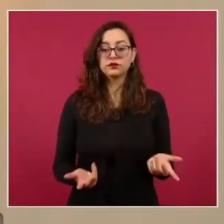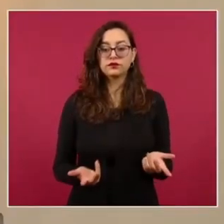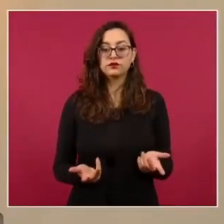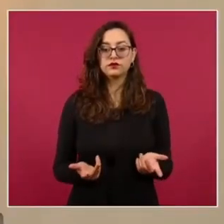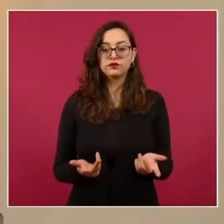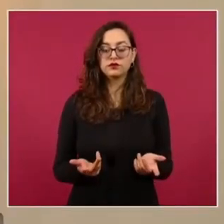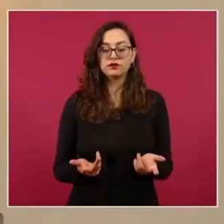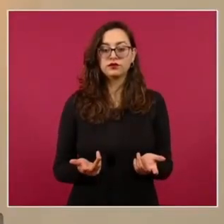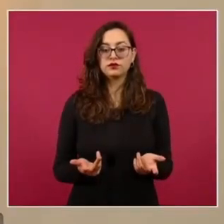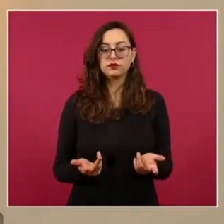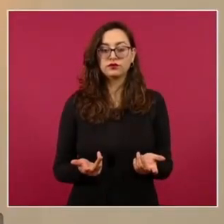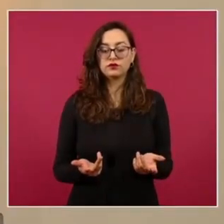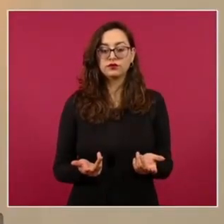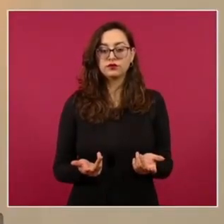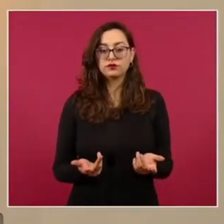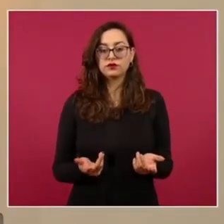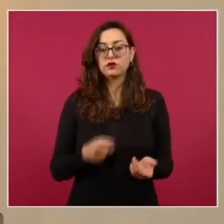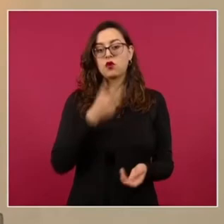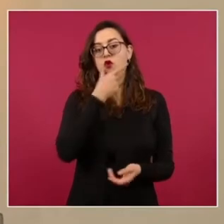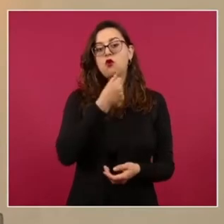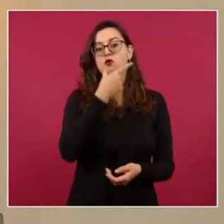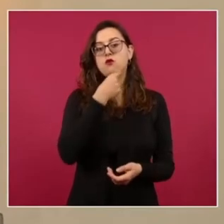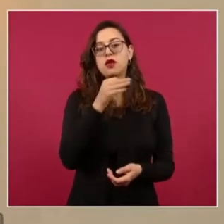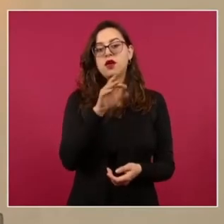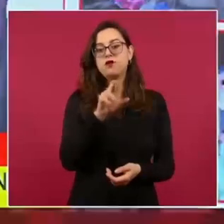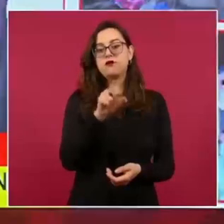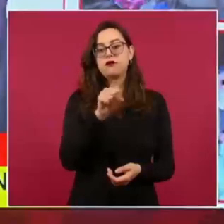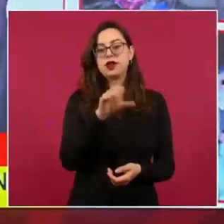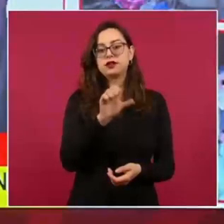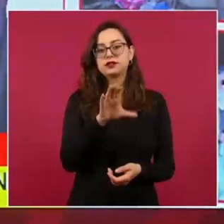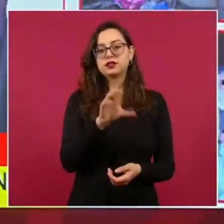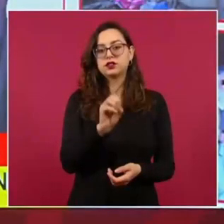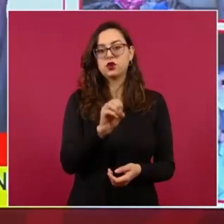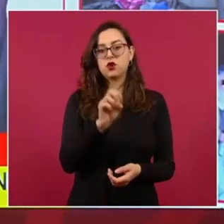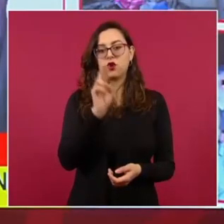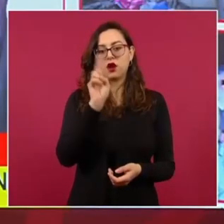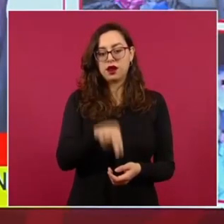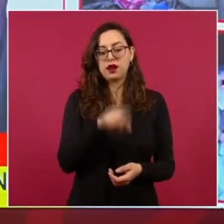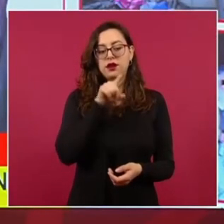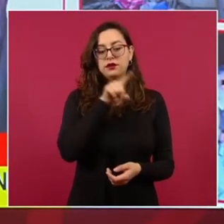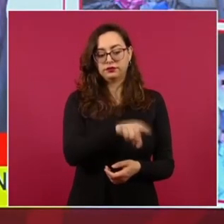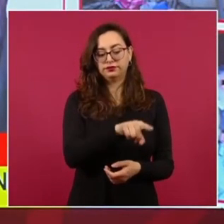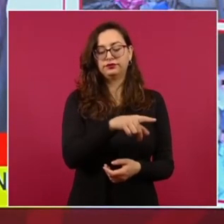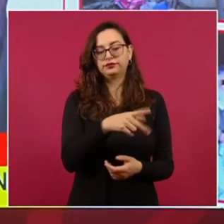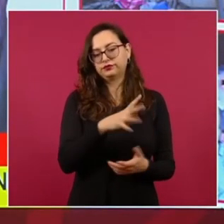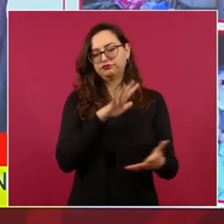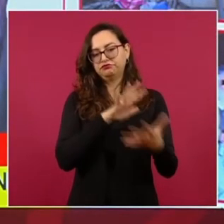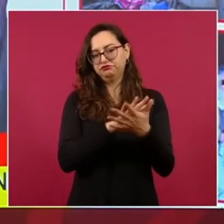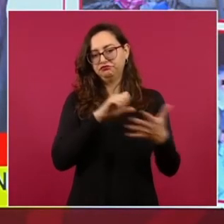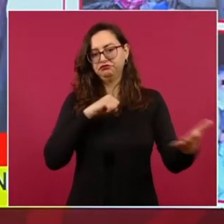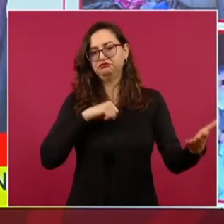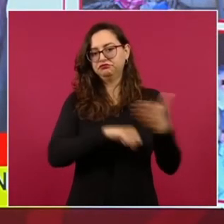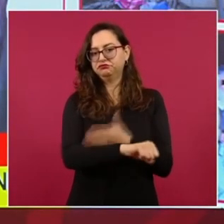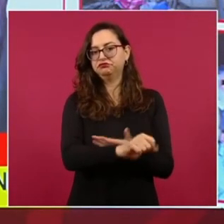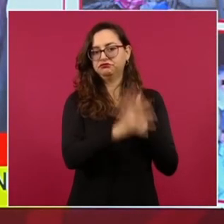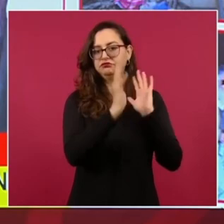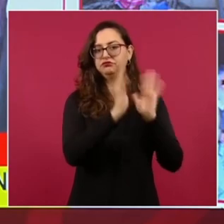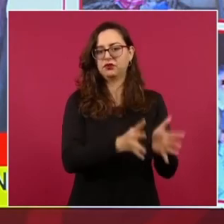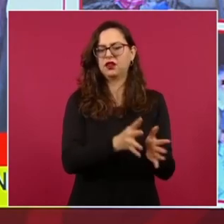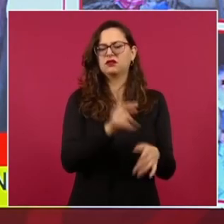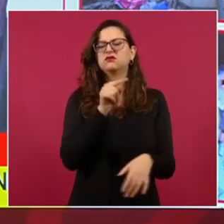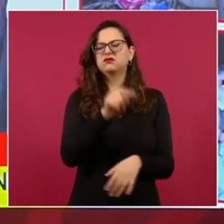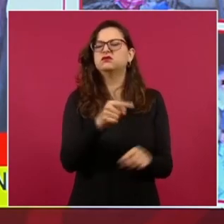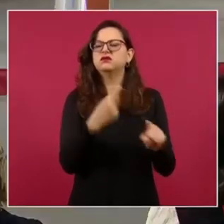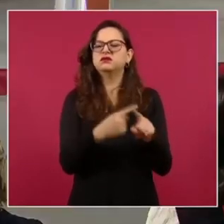Francisco N., director responsable de obra en el caso Repsamen. Este fue un